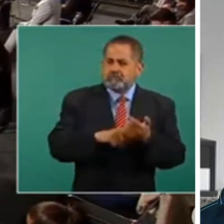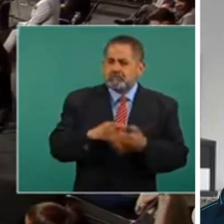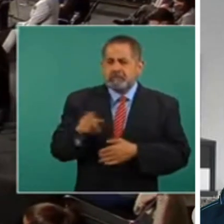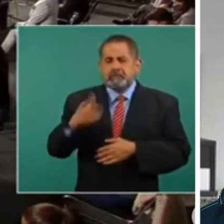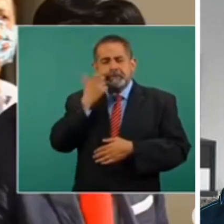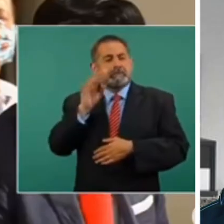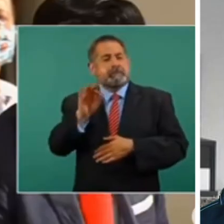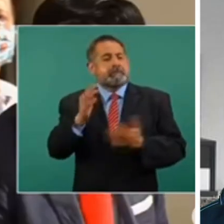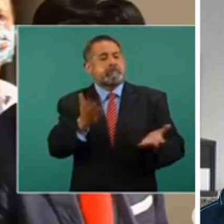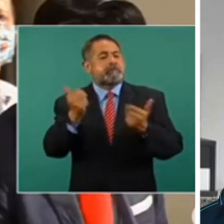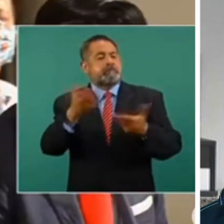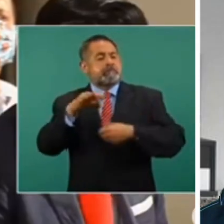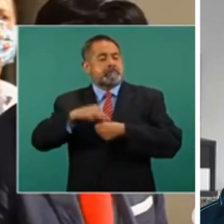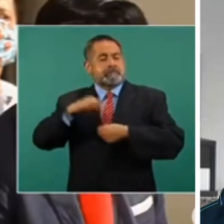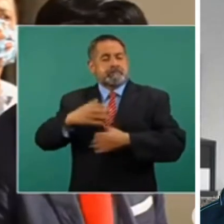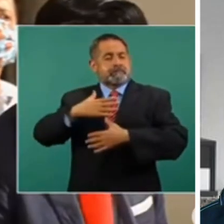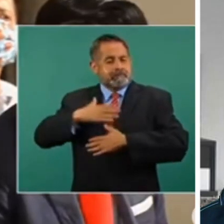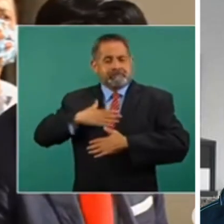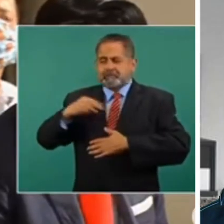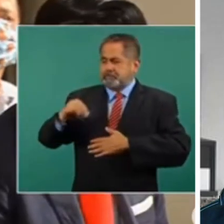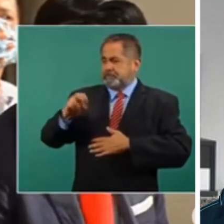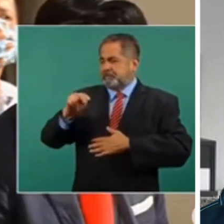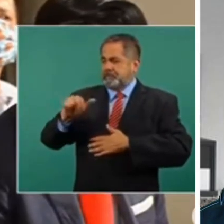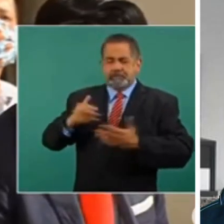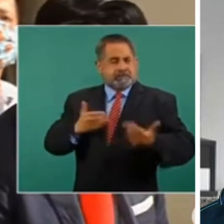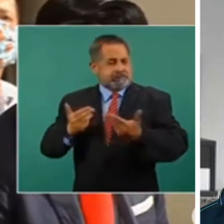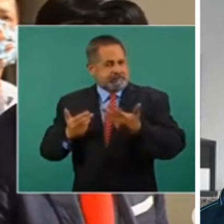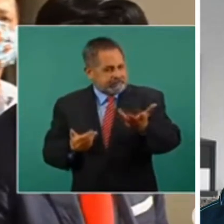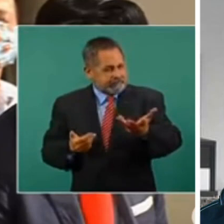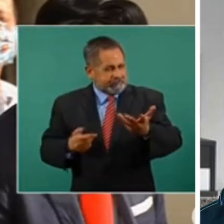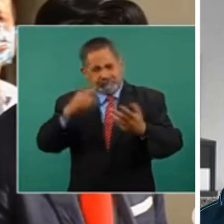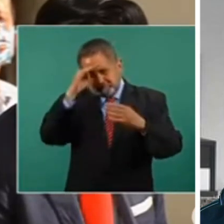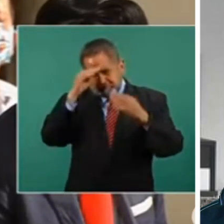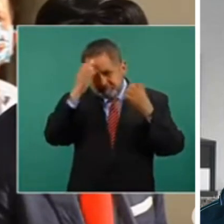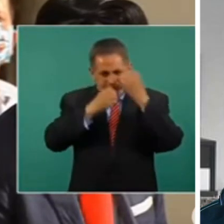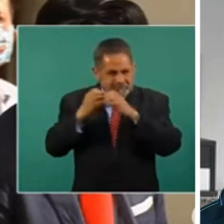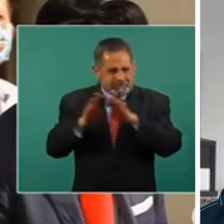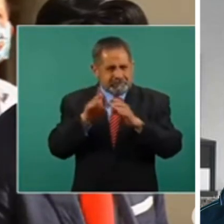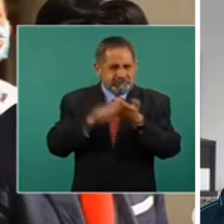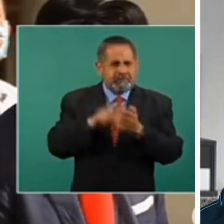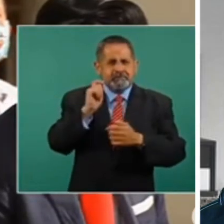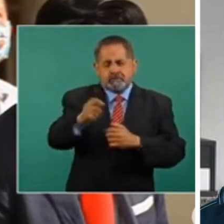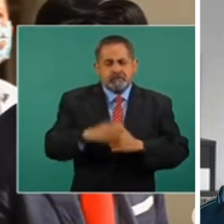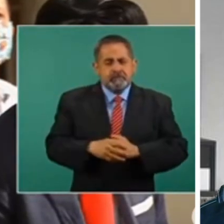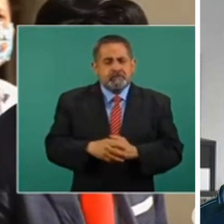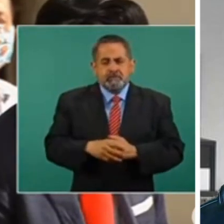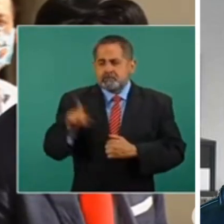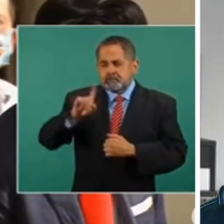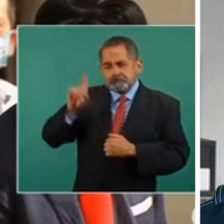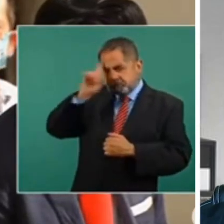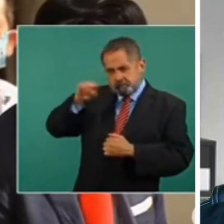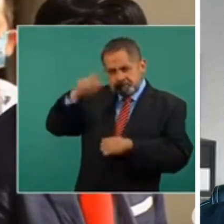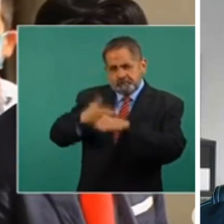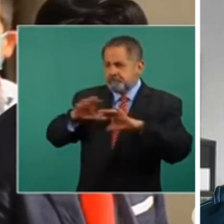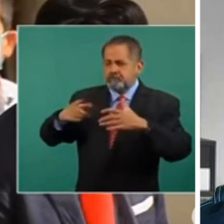en favor del partido que lo trajo al poder. ¿Qué análisis han hecho justamente en la consejería jurídica de estas